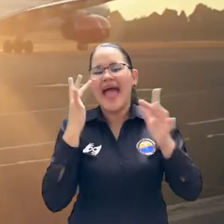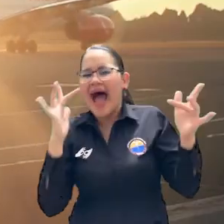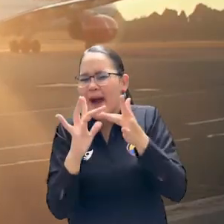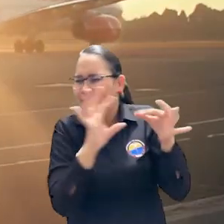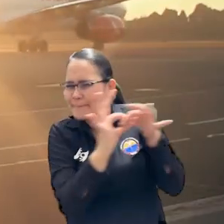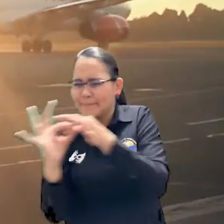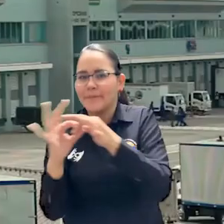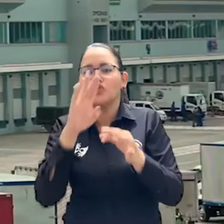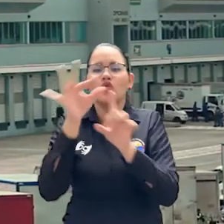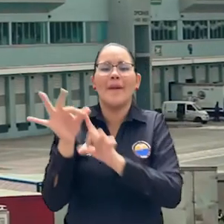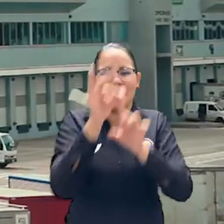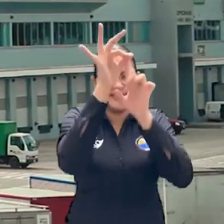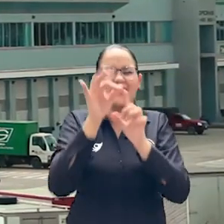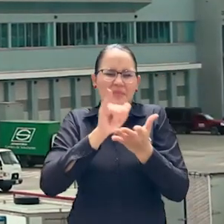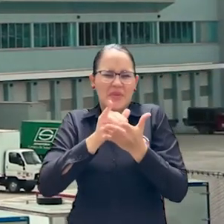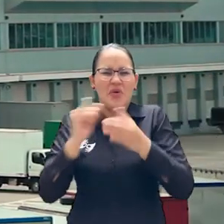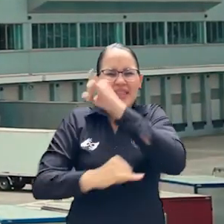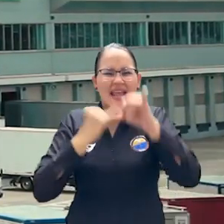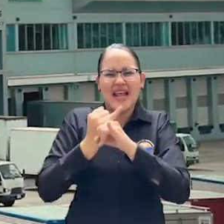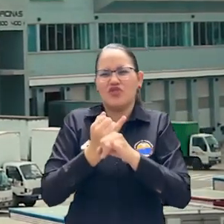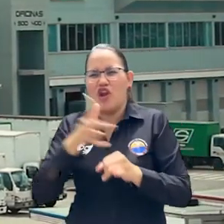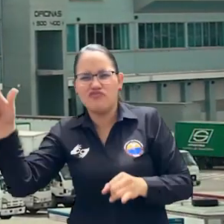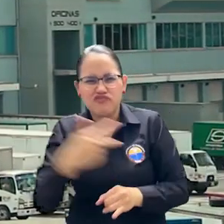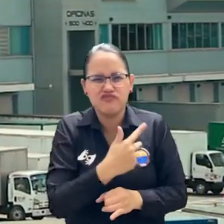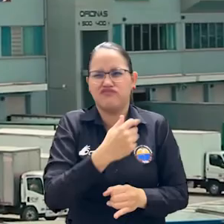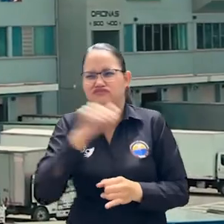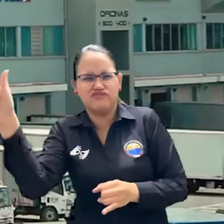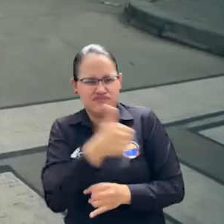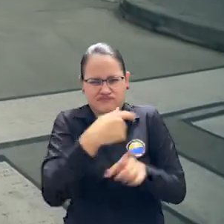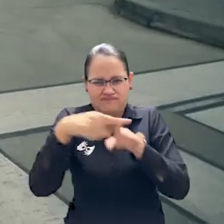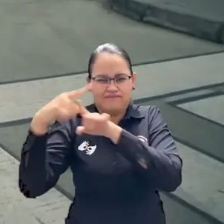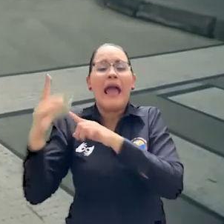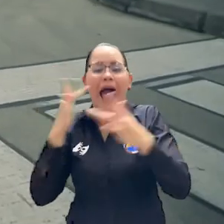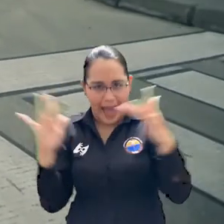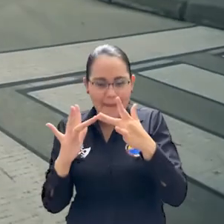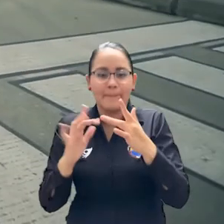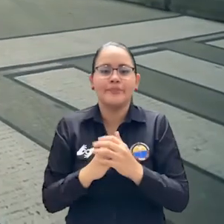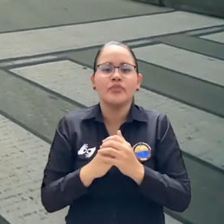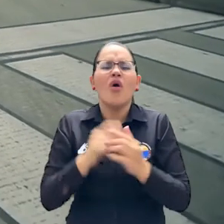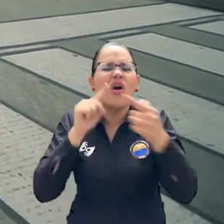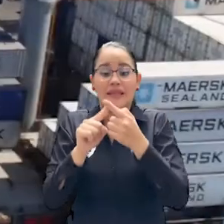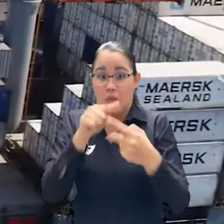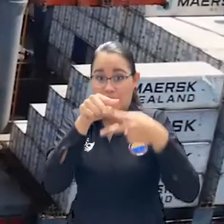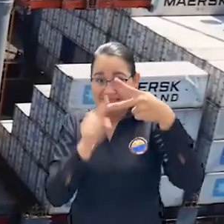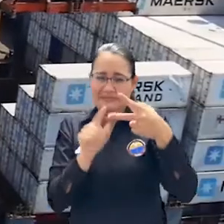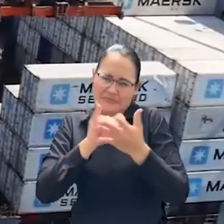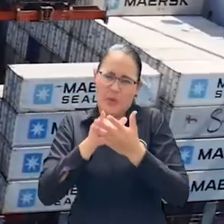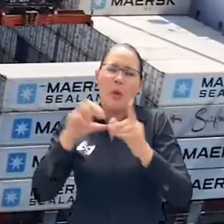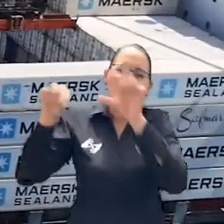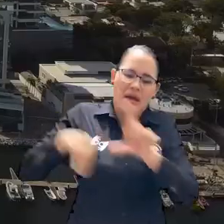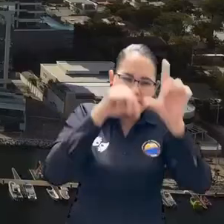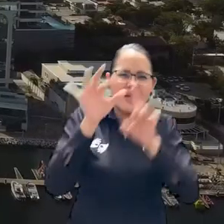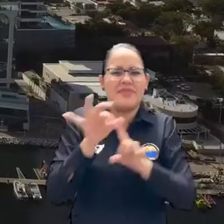especialización en logística y transporte internacional que ofrece la Alma Mater, ambas como camino académico para fortalecer los procesos